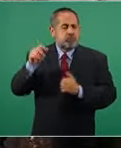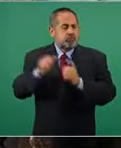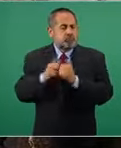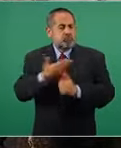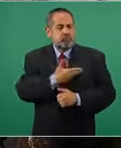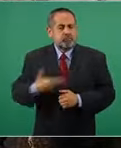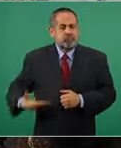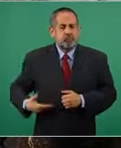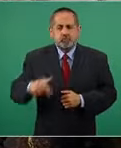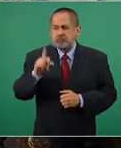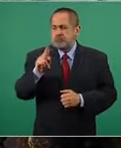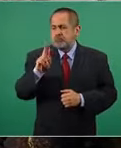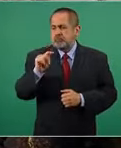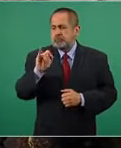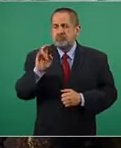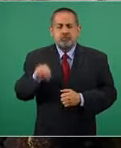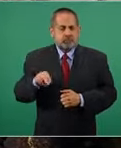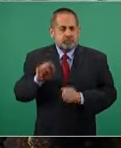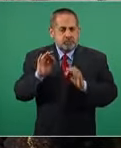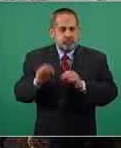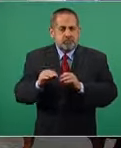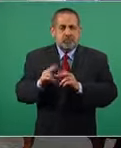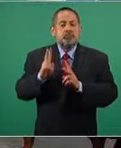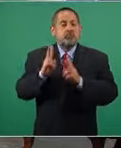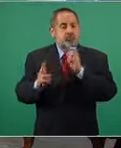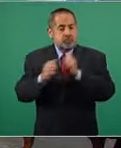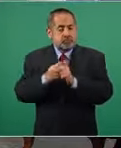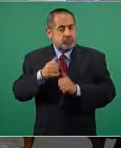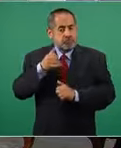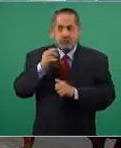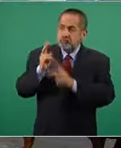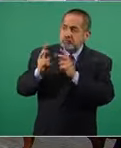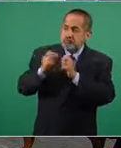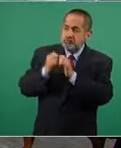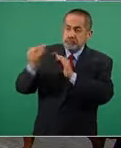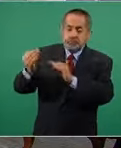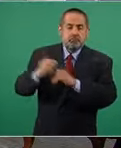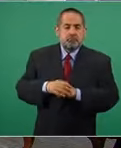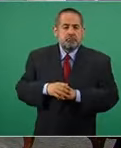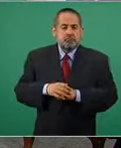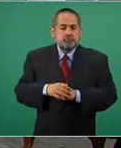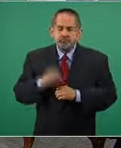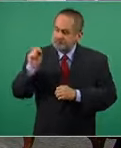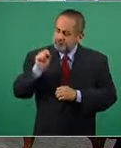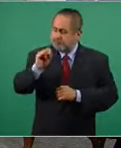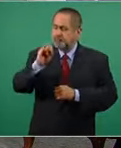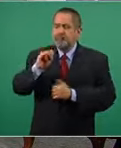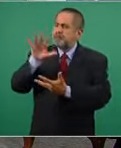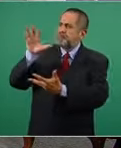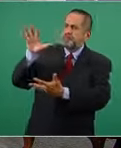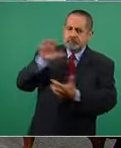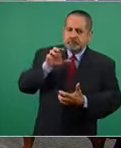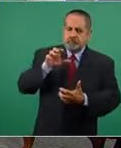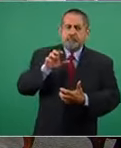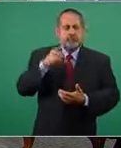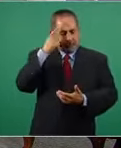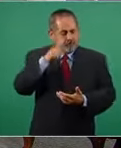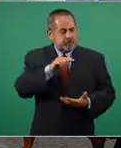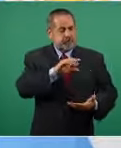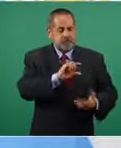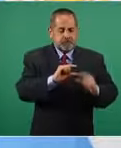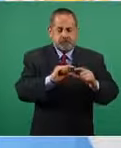con el presidente Putin, hablamos con él y conseguimos esa vacuna.